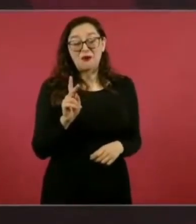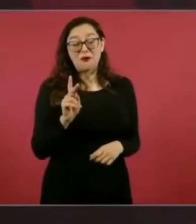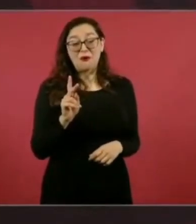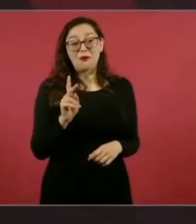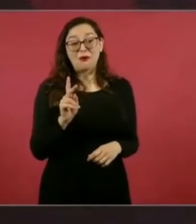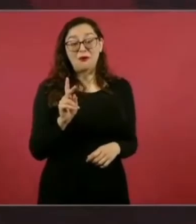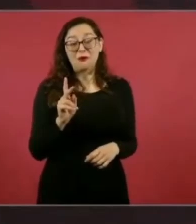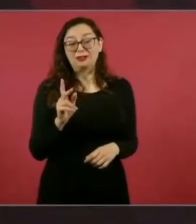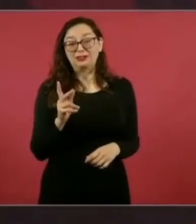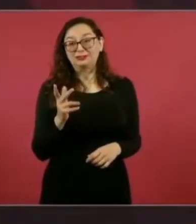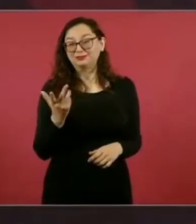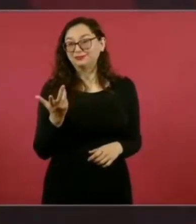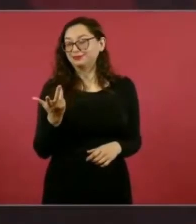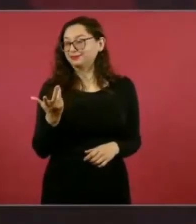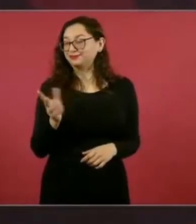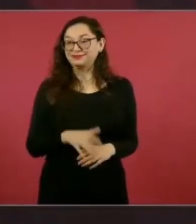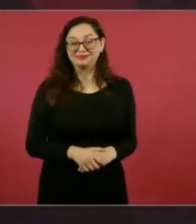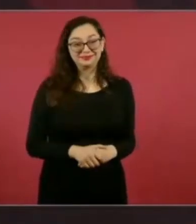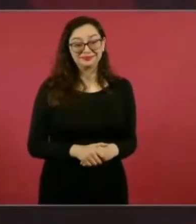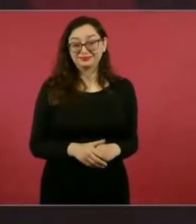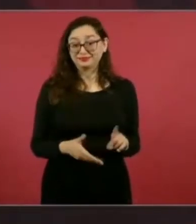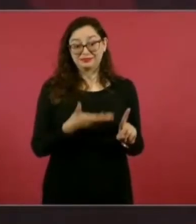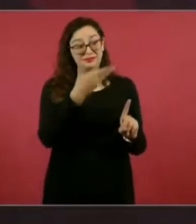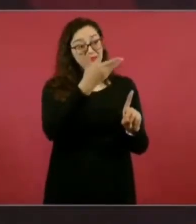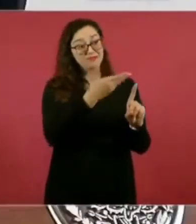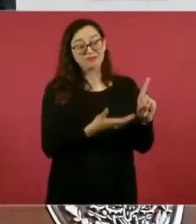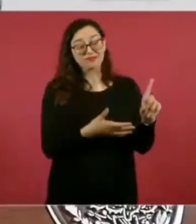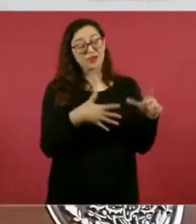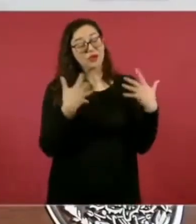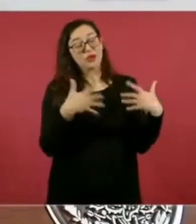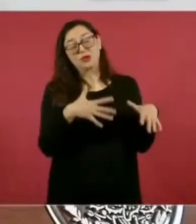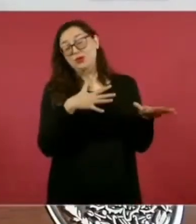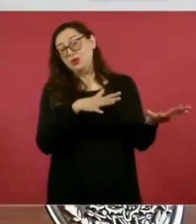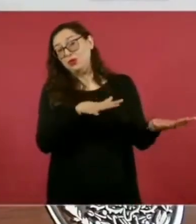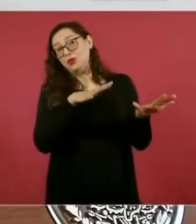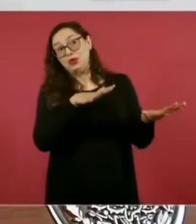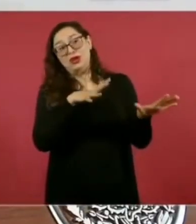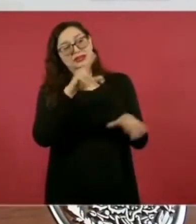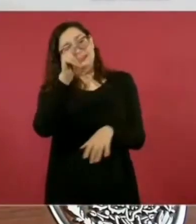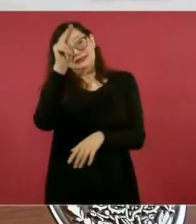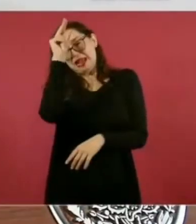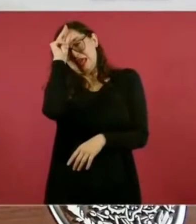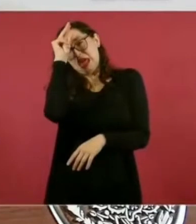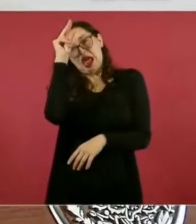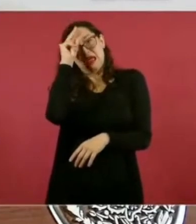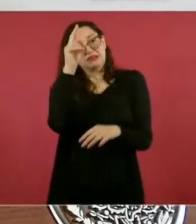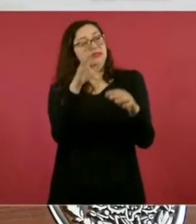qué hombre tan inteligente. Imagínense